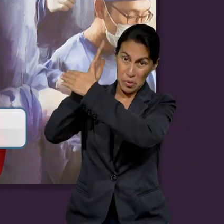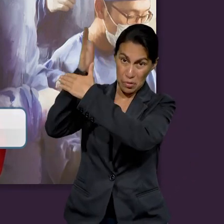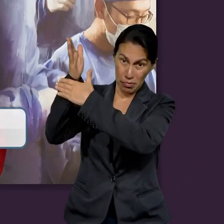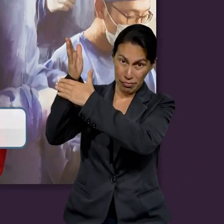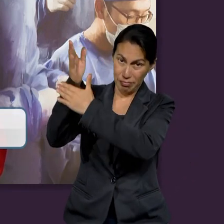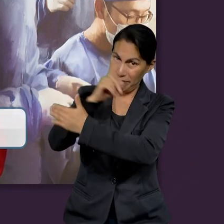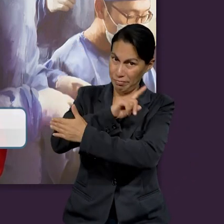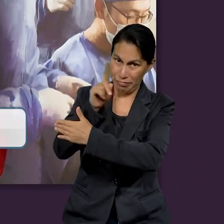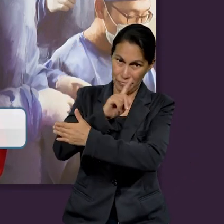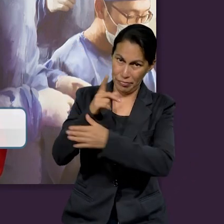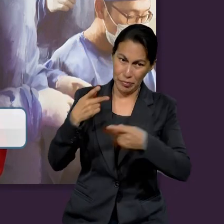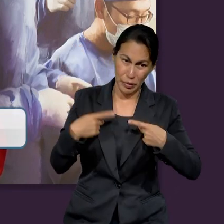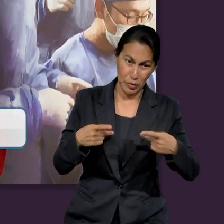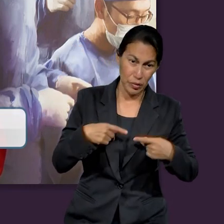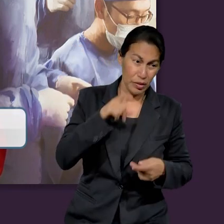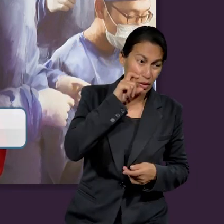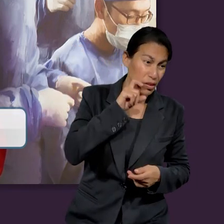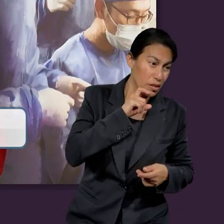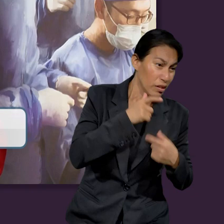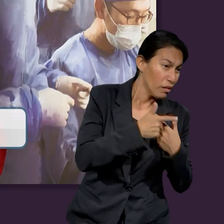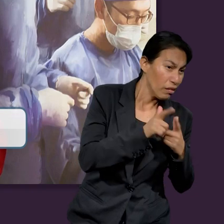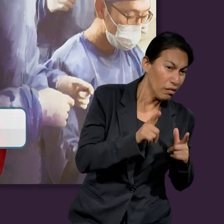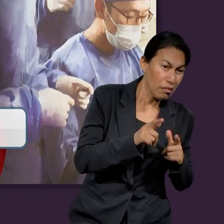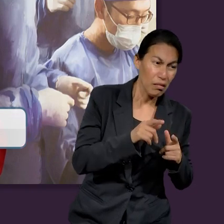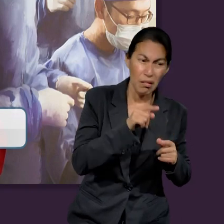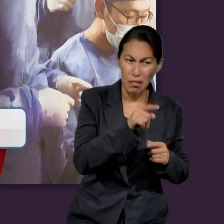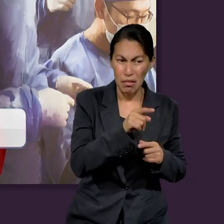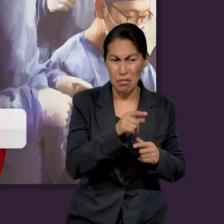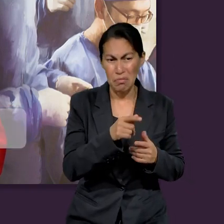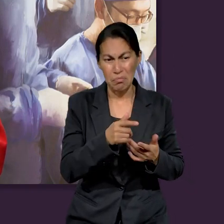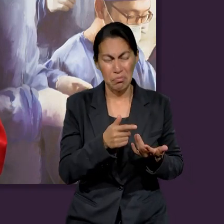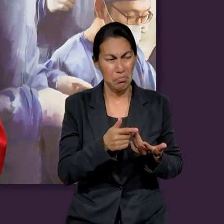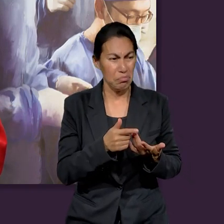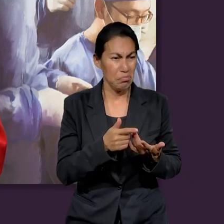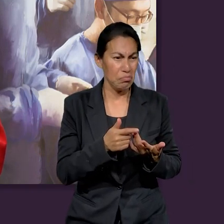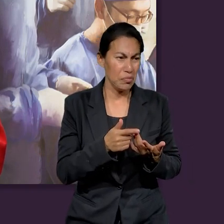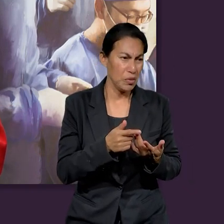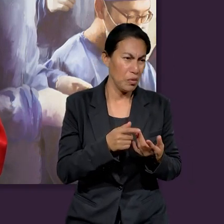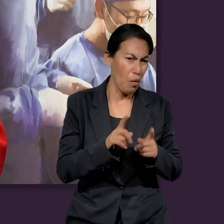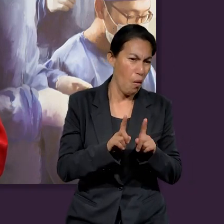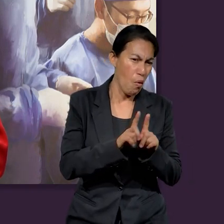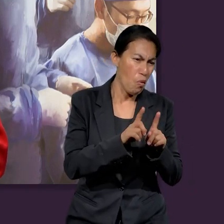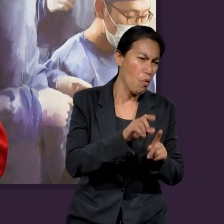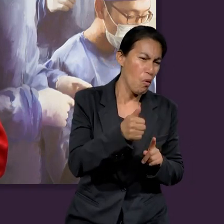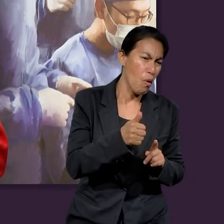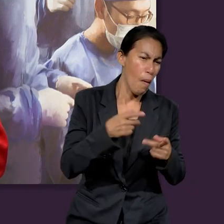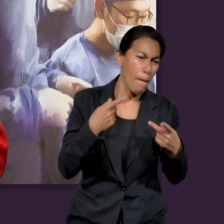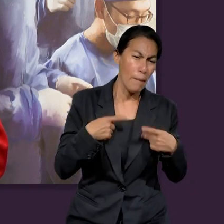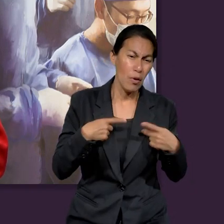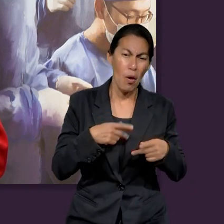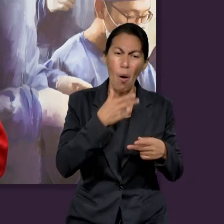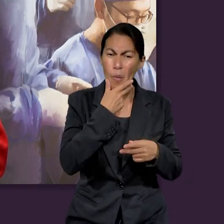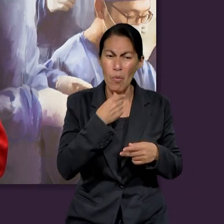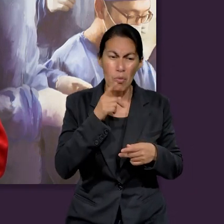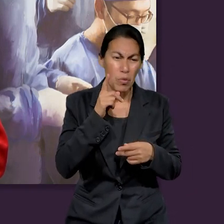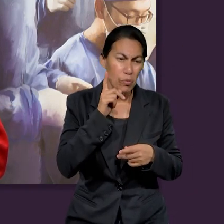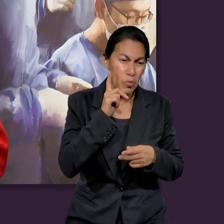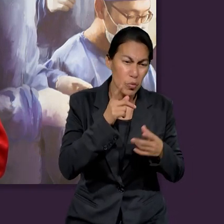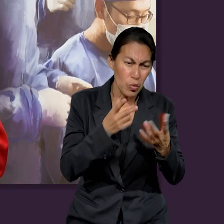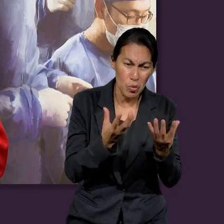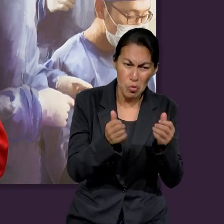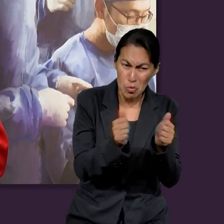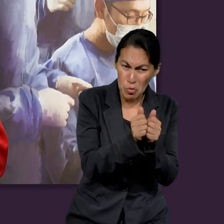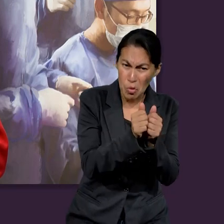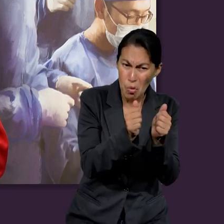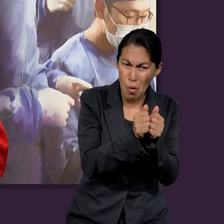herréis ni los fornicarios, ni los idólatras, ni los adúlteros, ni los afeminados, ni los